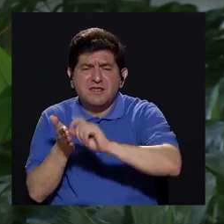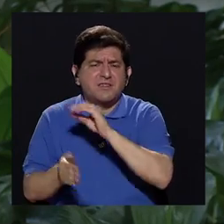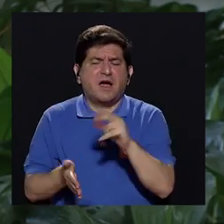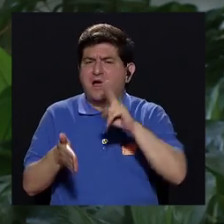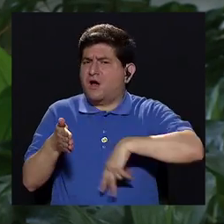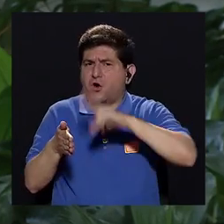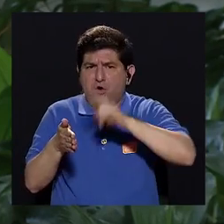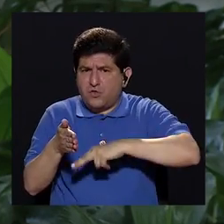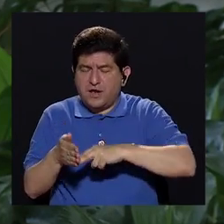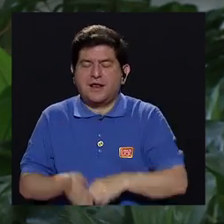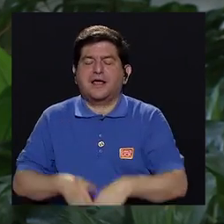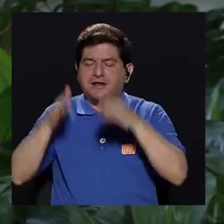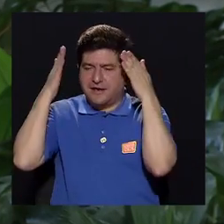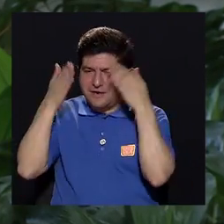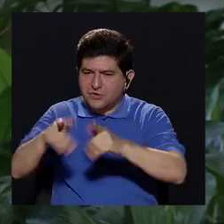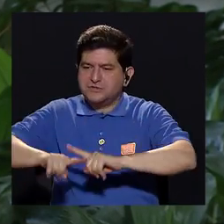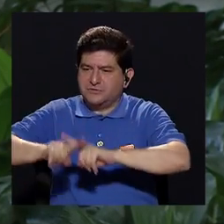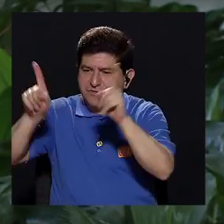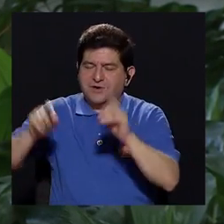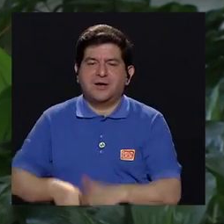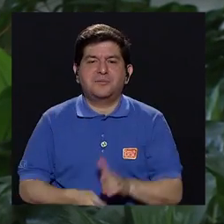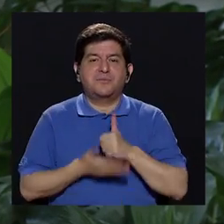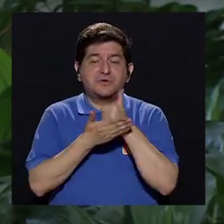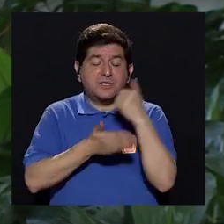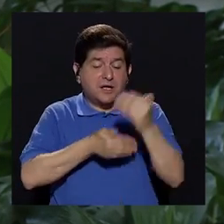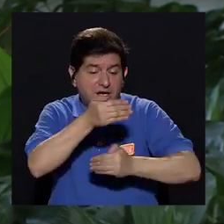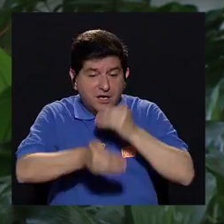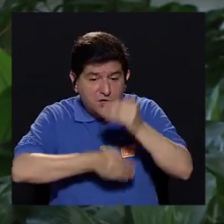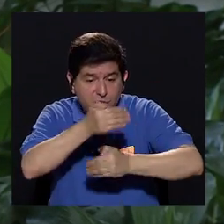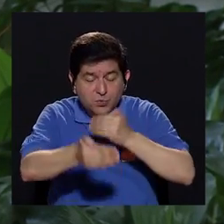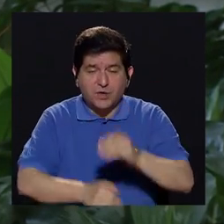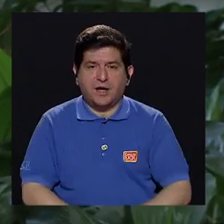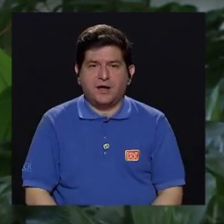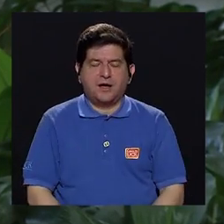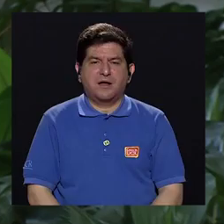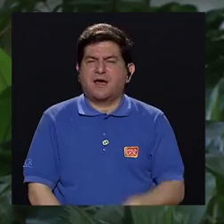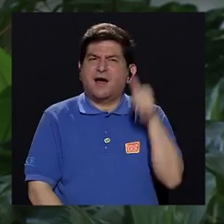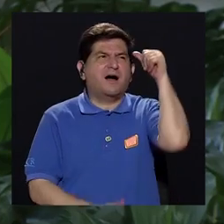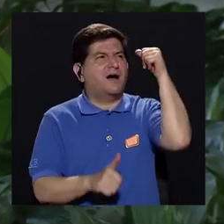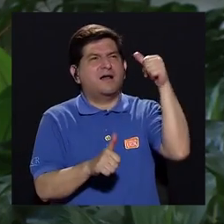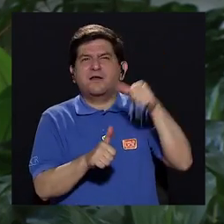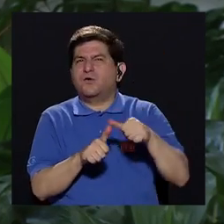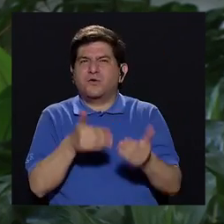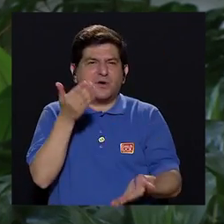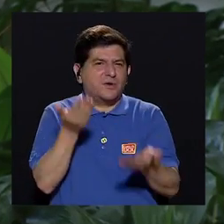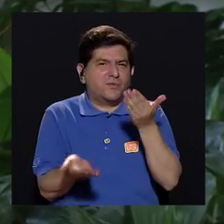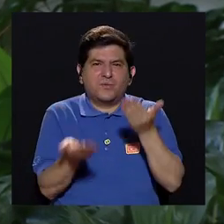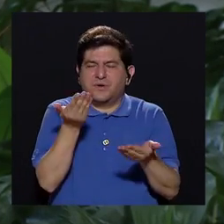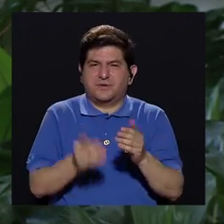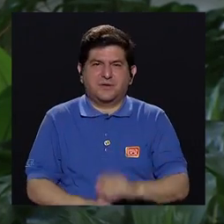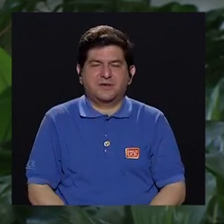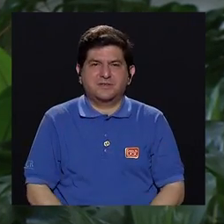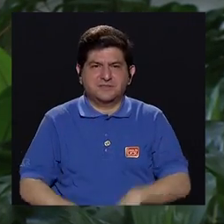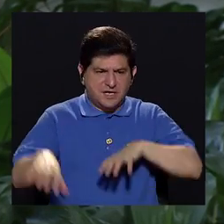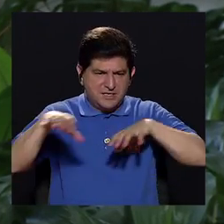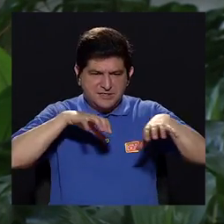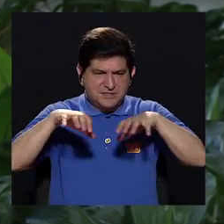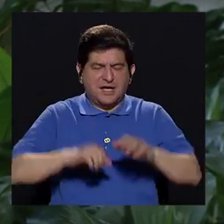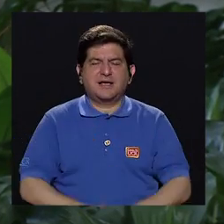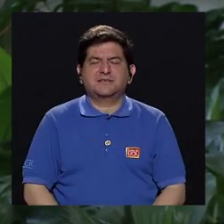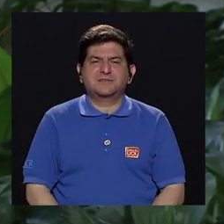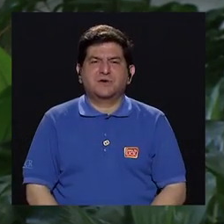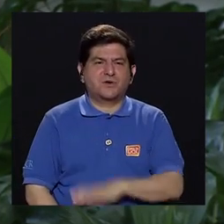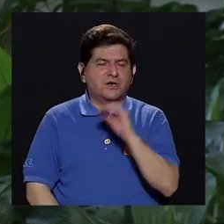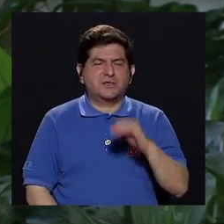capacidad de leer, vamos para ahí. Y le ayudamos a ese proceso. No recuerda los eventos de su